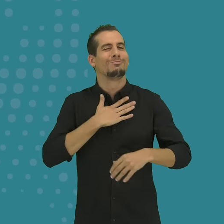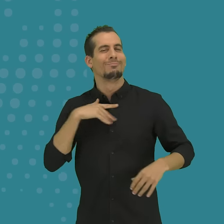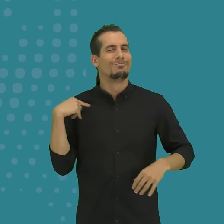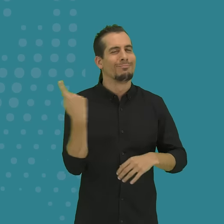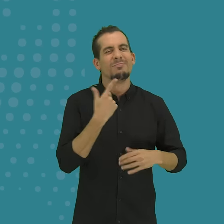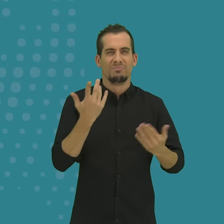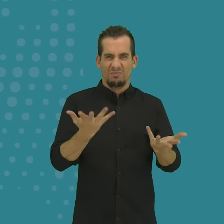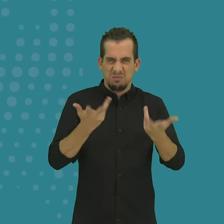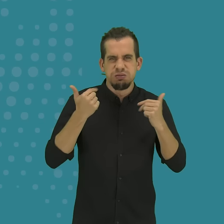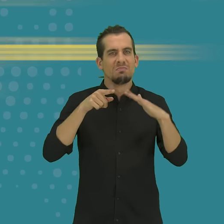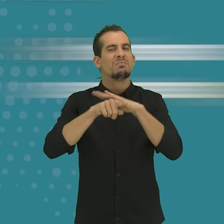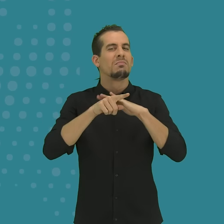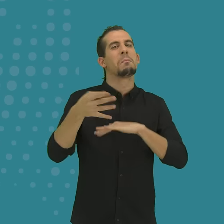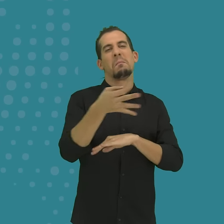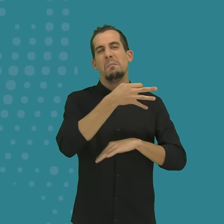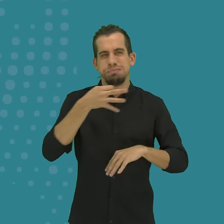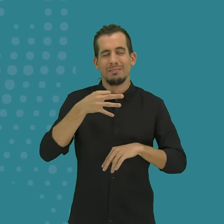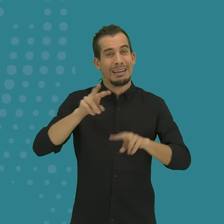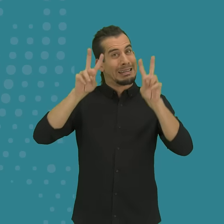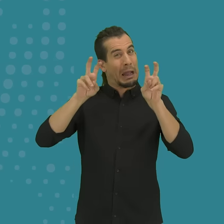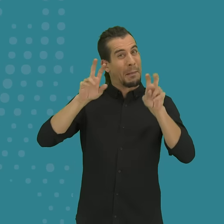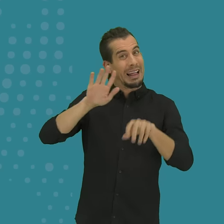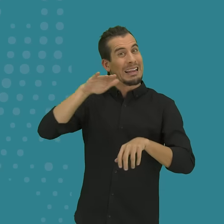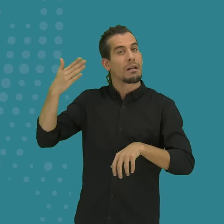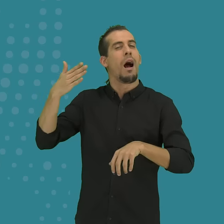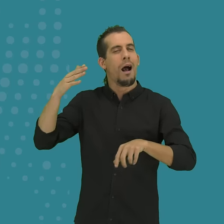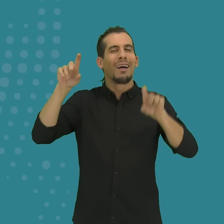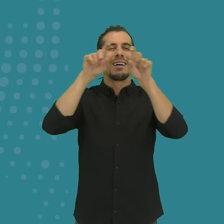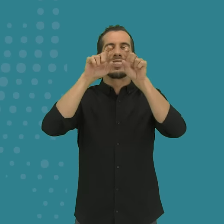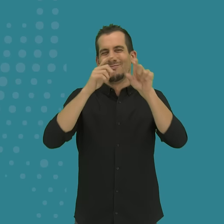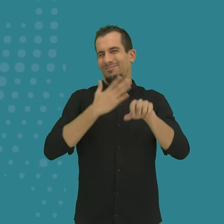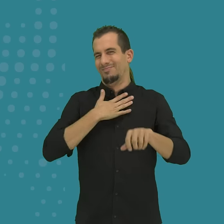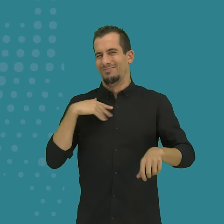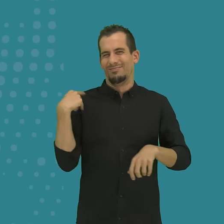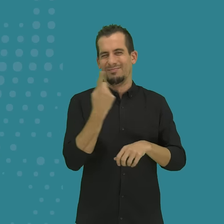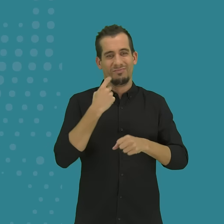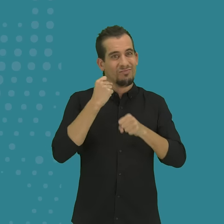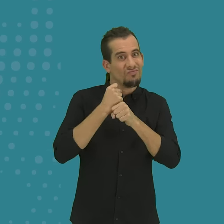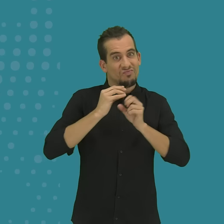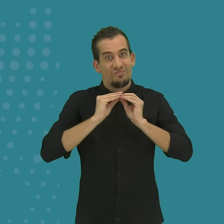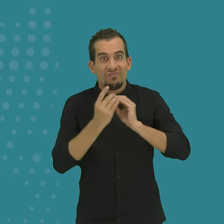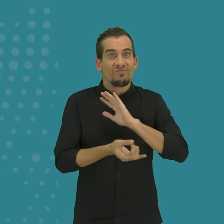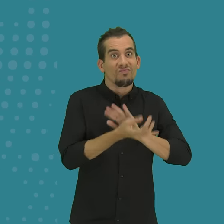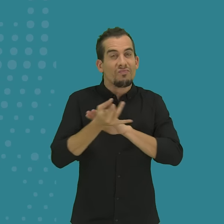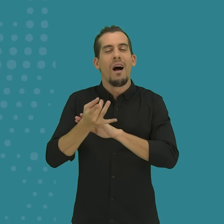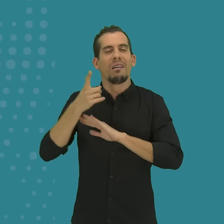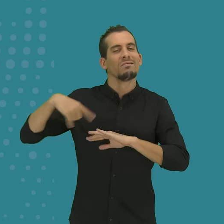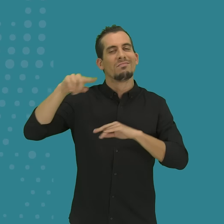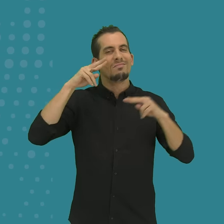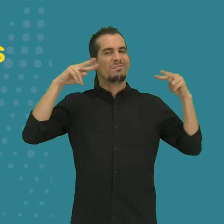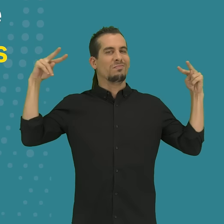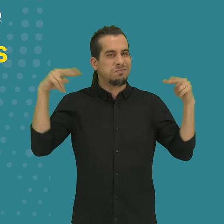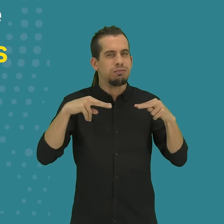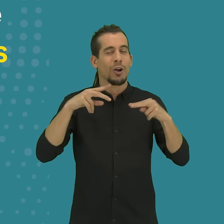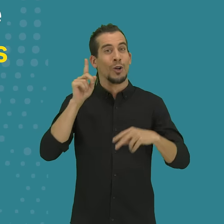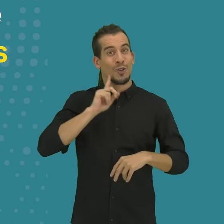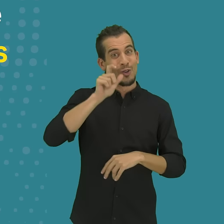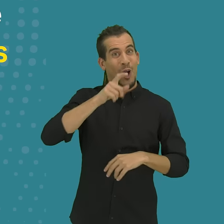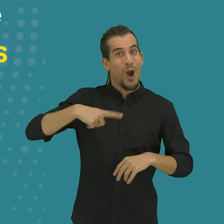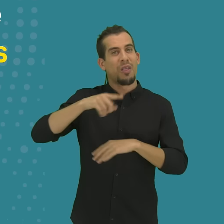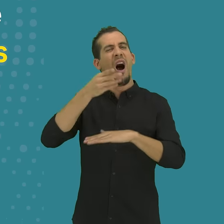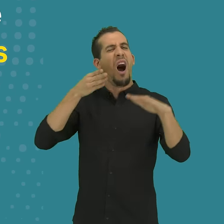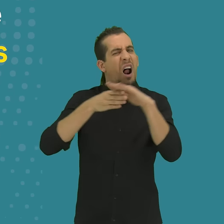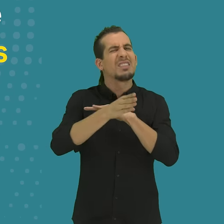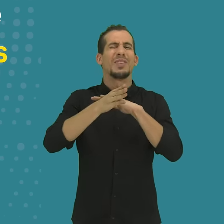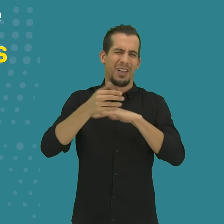más ágiles y eficientes nuestros procesos. A nivel externo, visibilizaremos a nuestras entidades y el trabajo que realizamos. Sensibilizaremos